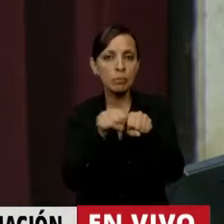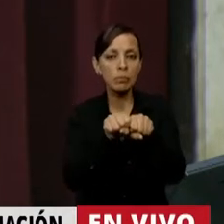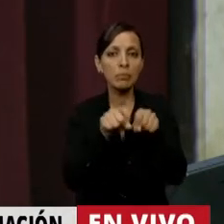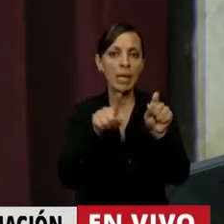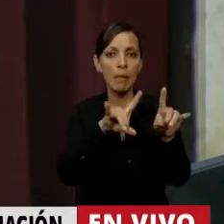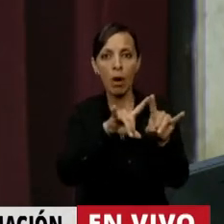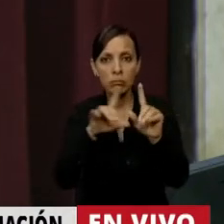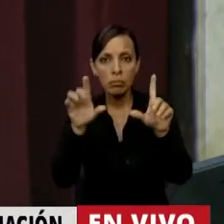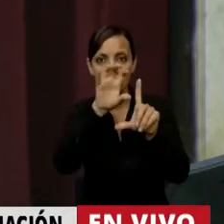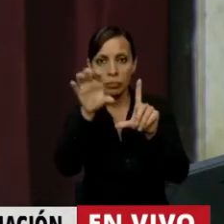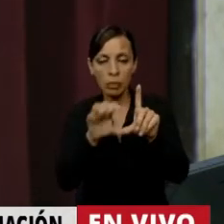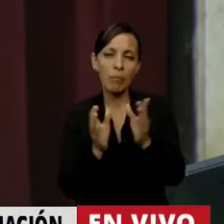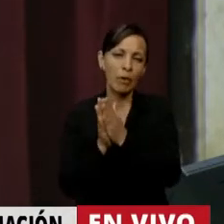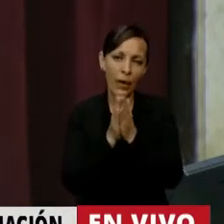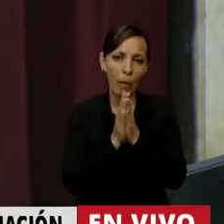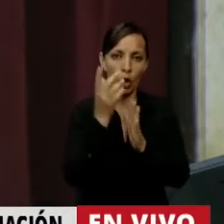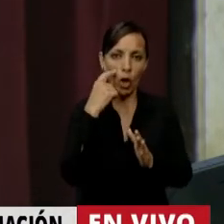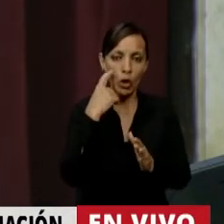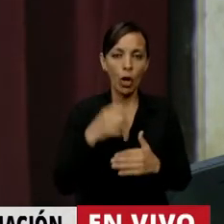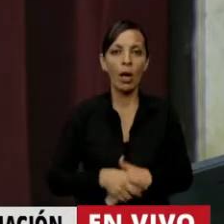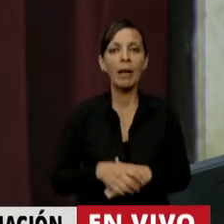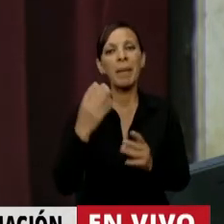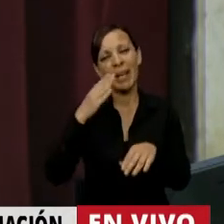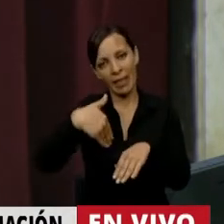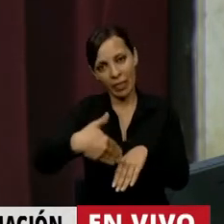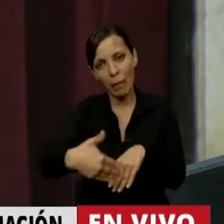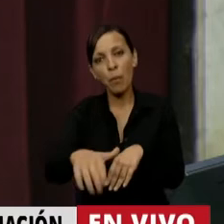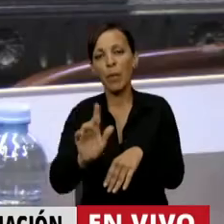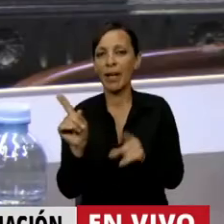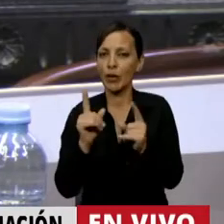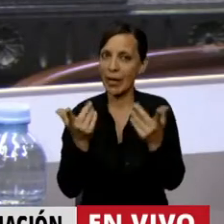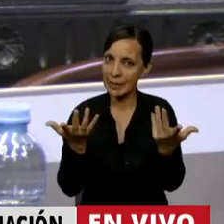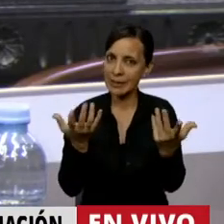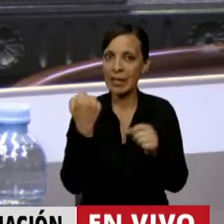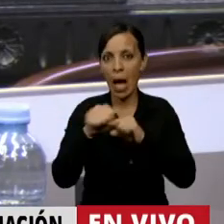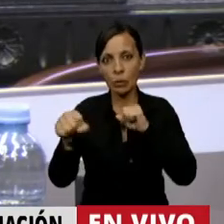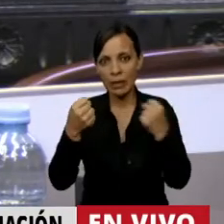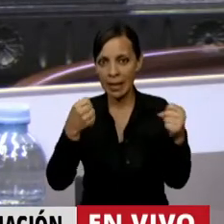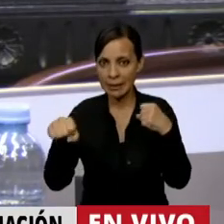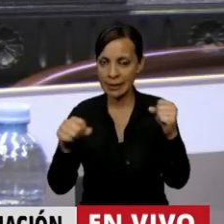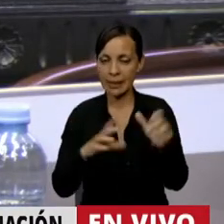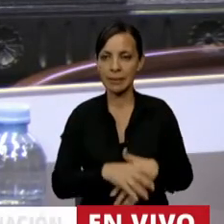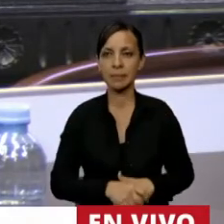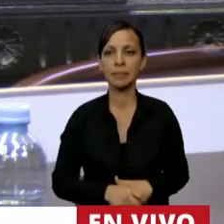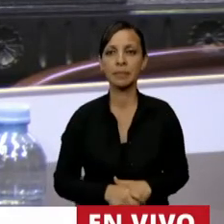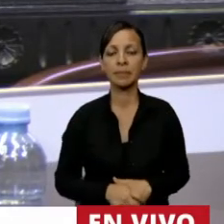Webex, así después no tenemos ausencias que no queremos.